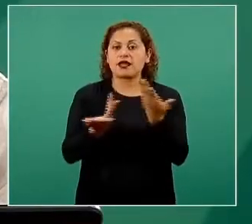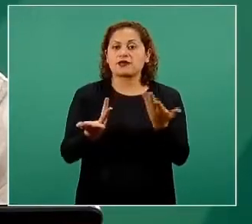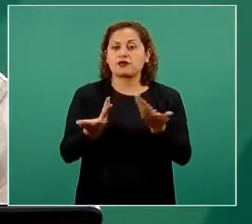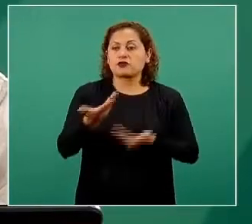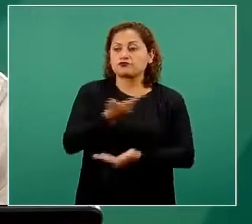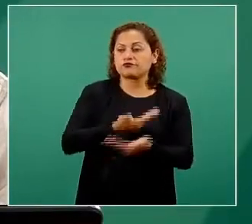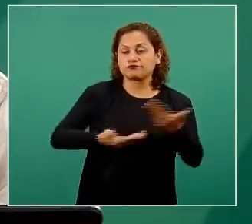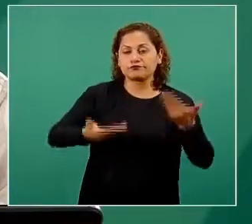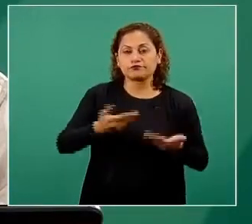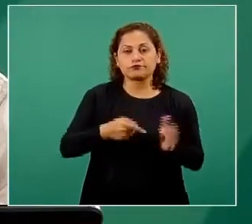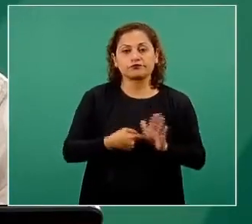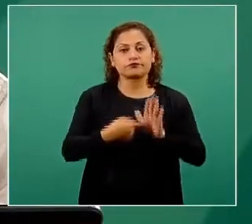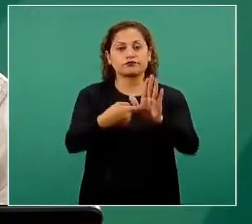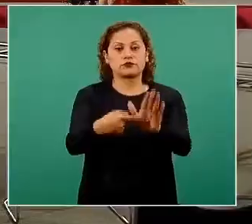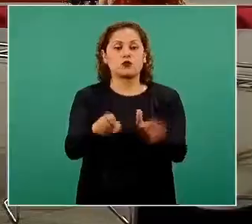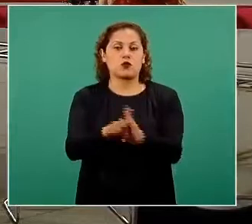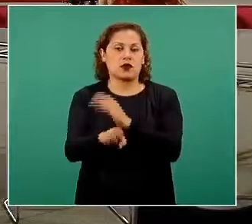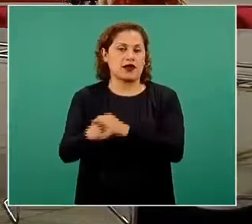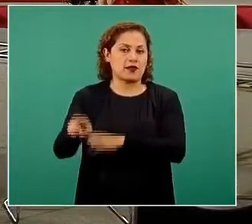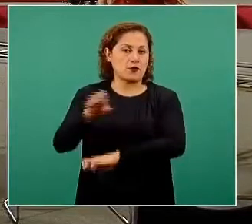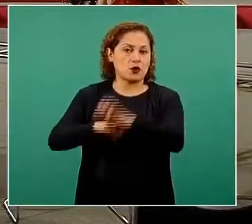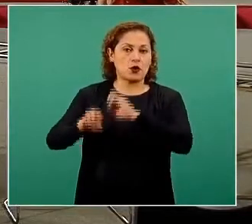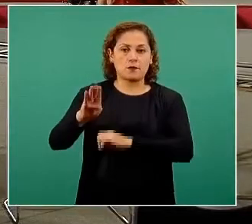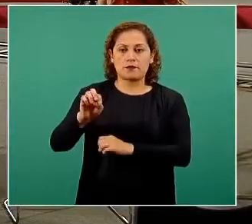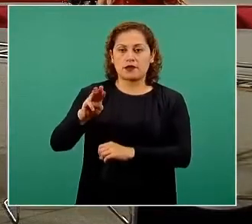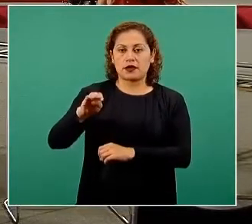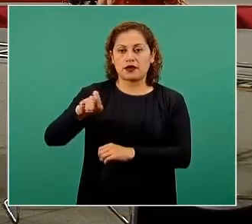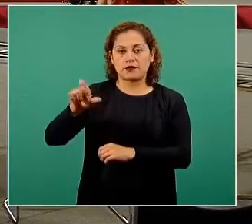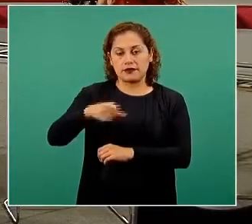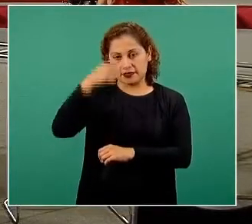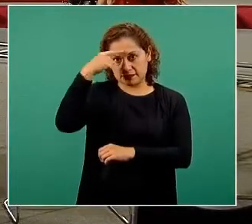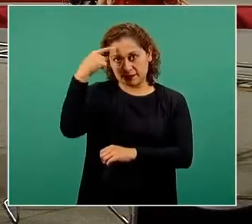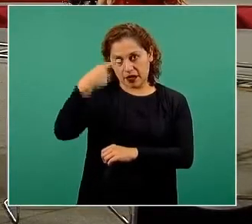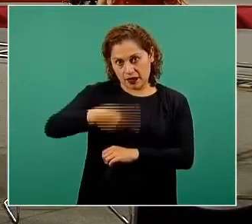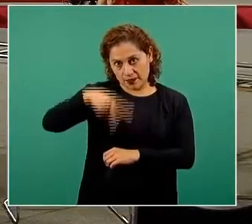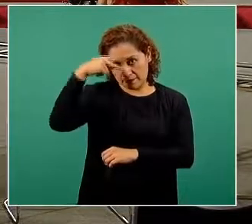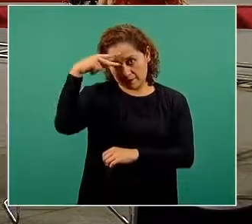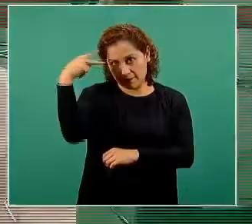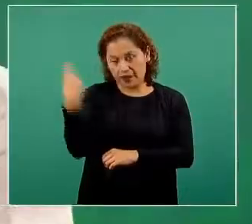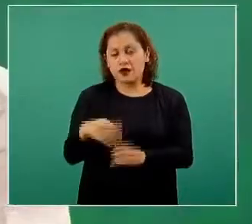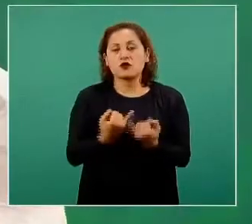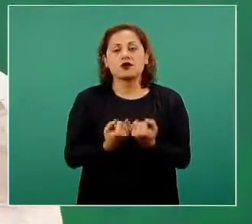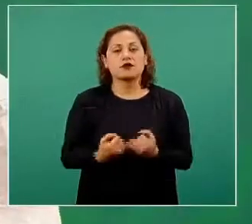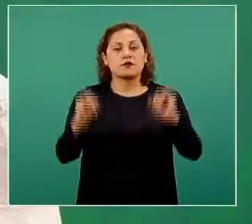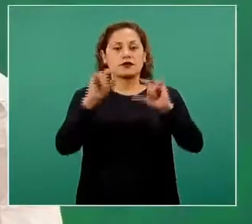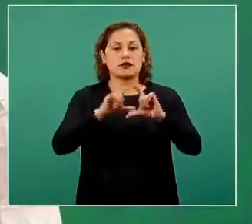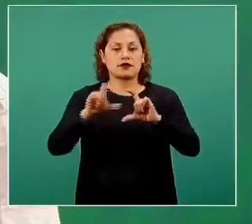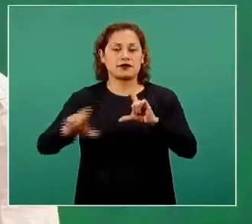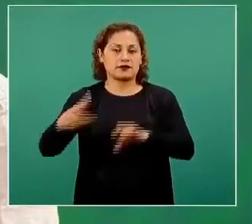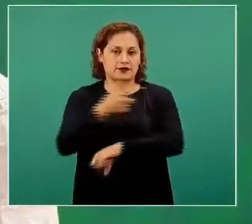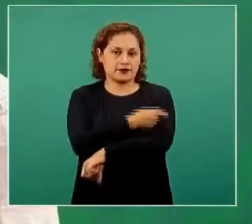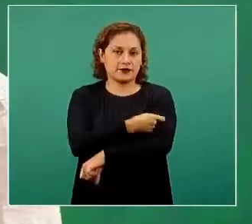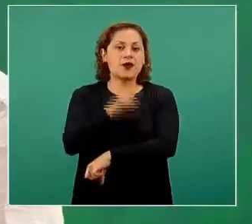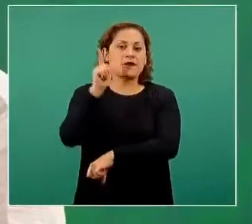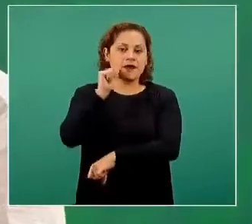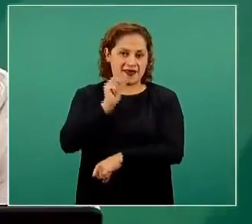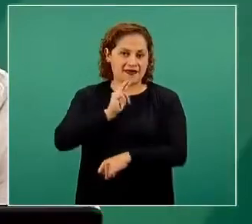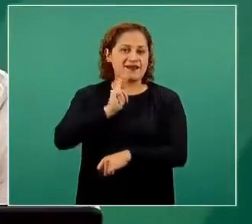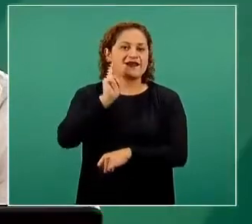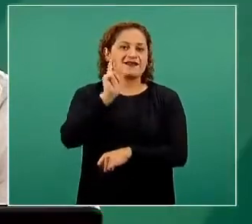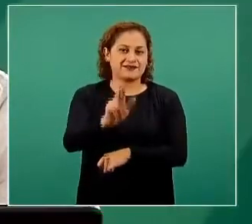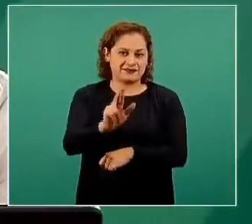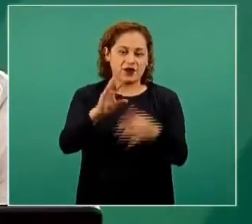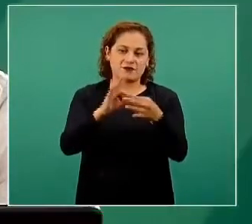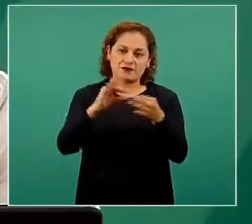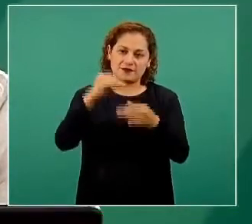públicos como el de Virmex para lograr la soberanía de vacunas mañana atendamos esta pregunta de Juan Hernández y le